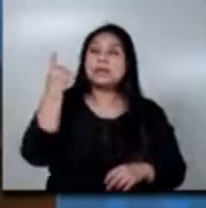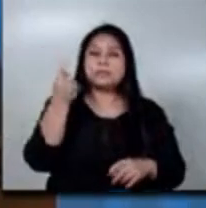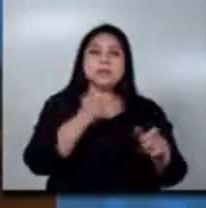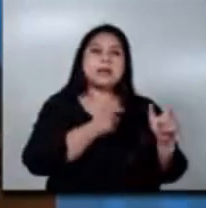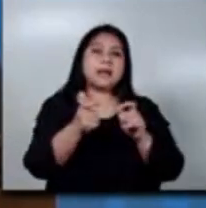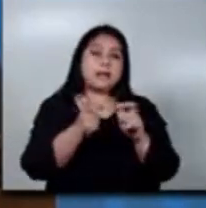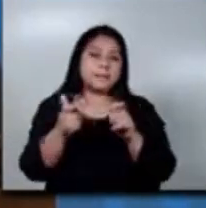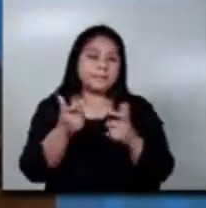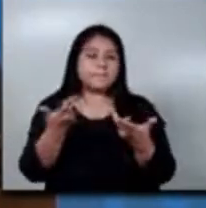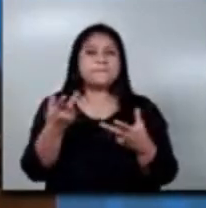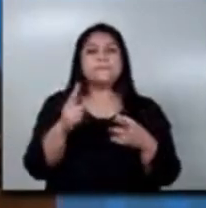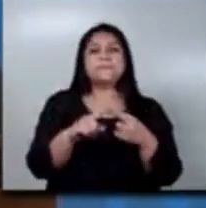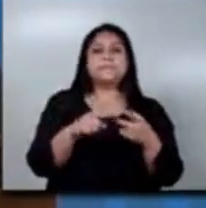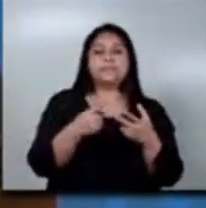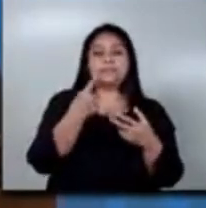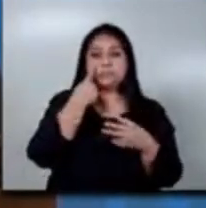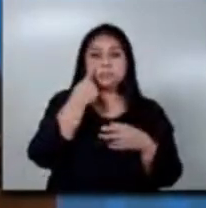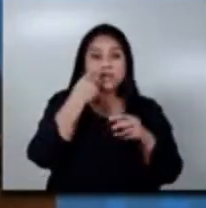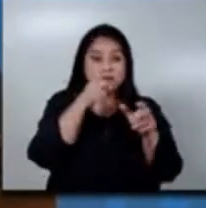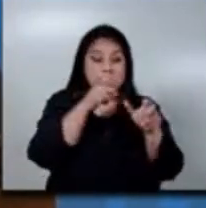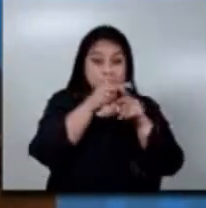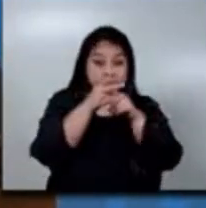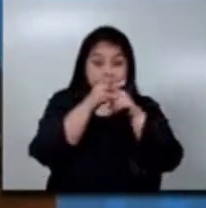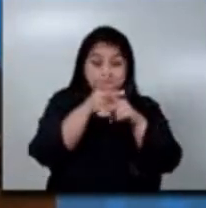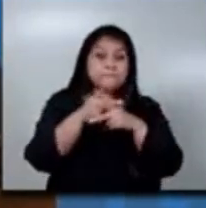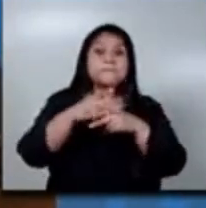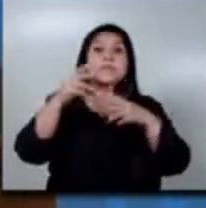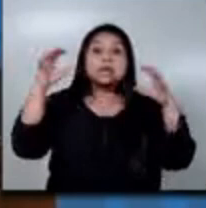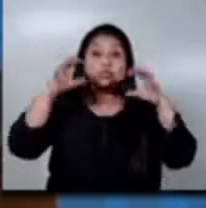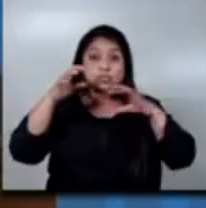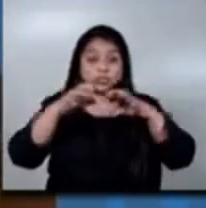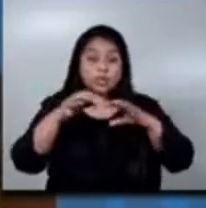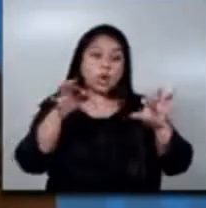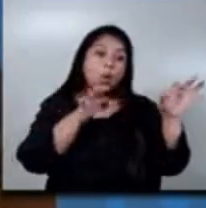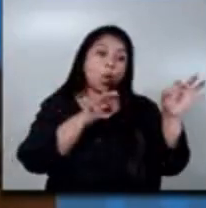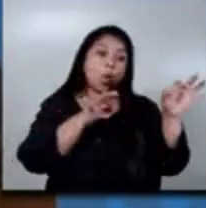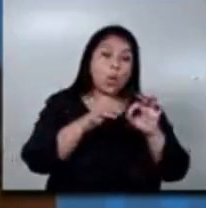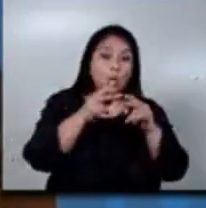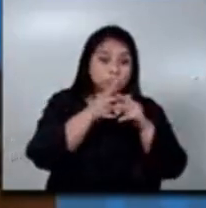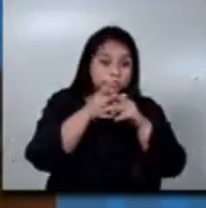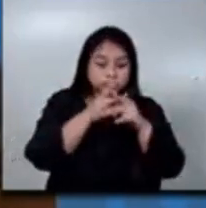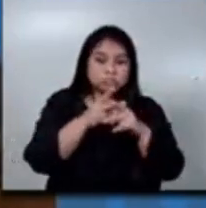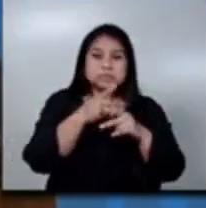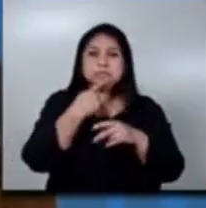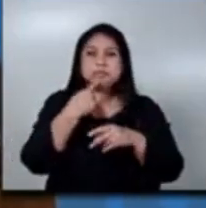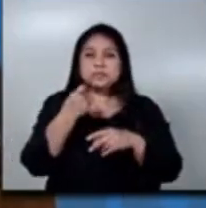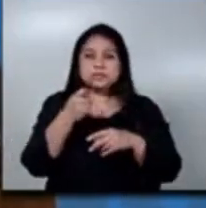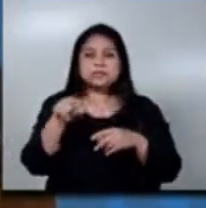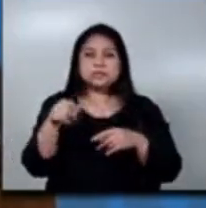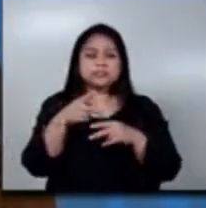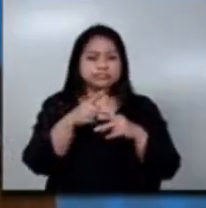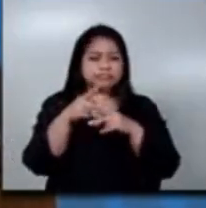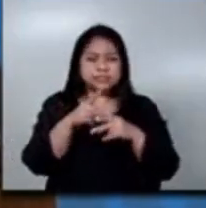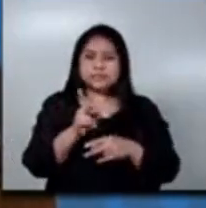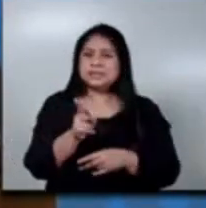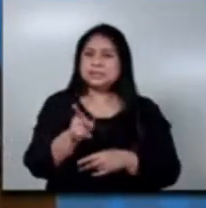lluvia o monitorea la ausencia de la lluvia o la sequía. Este monitoreo se está haciendo todo el tiempo y cuando se da